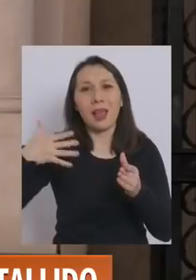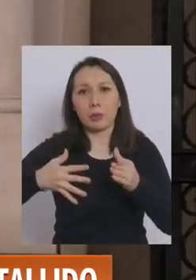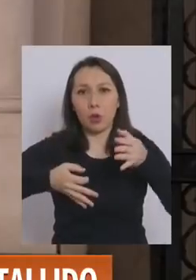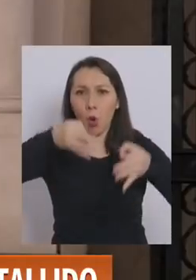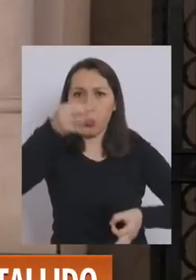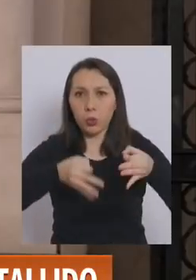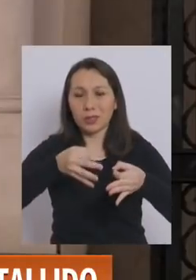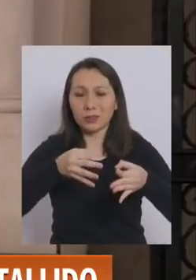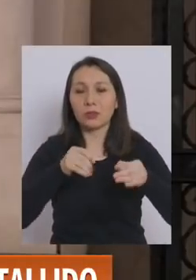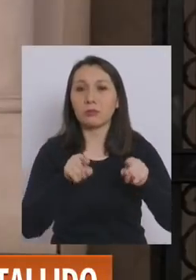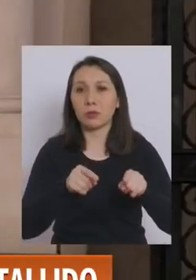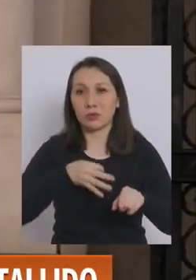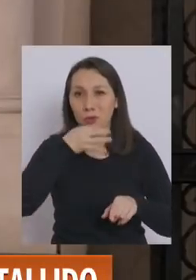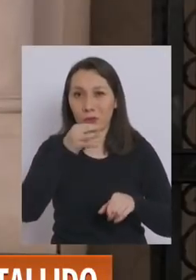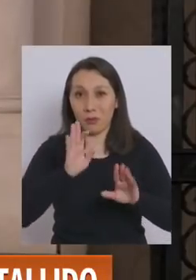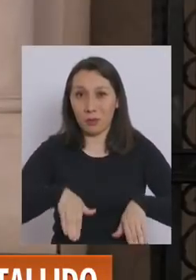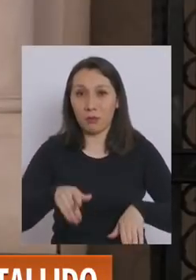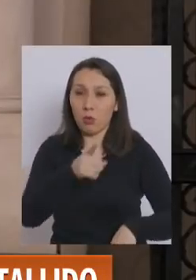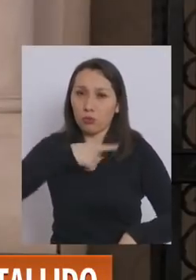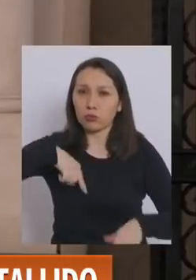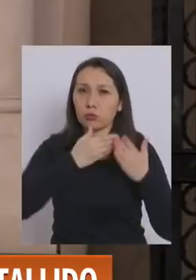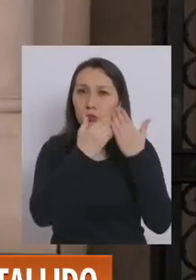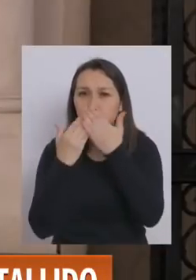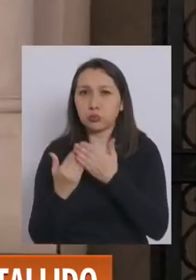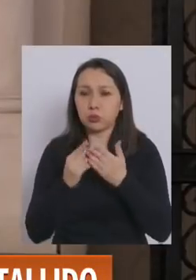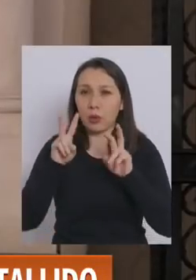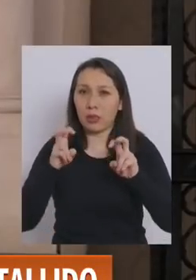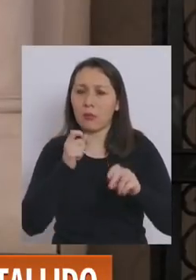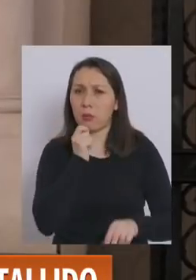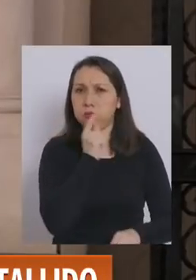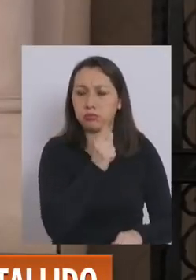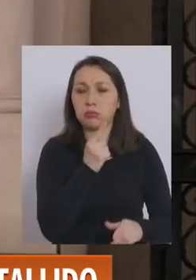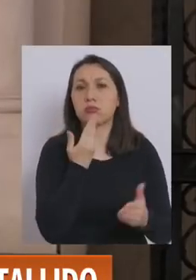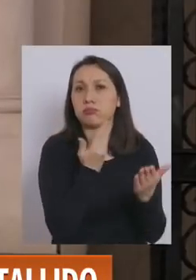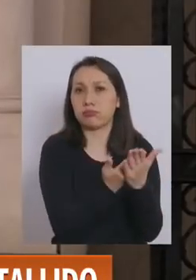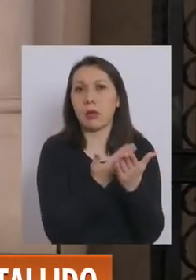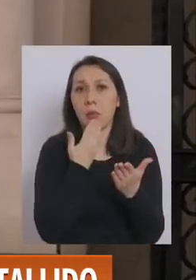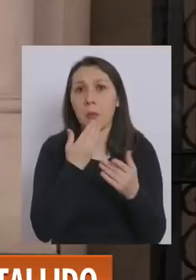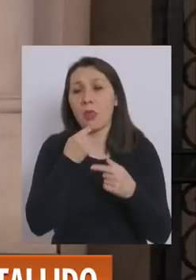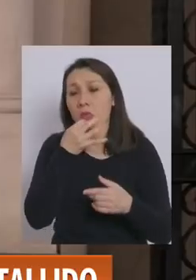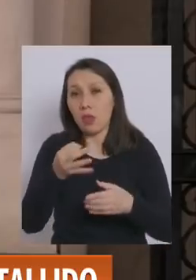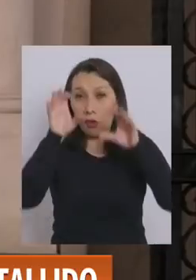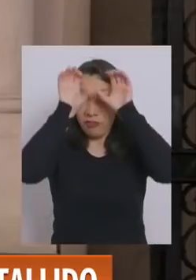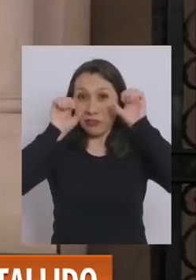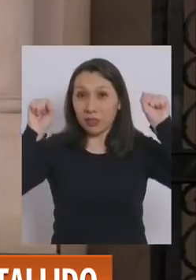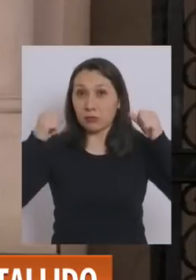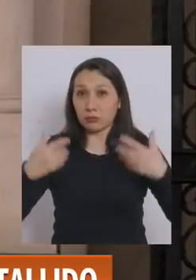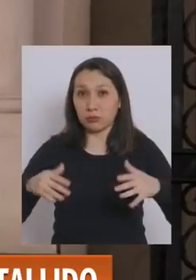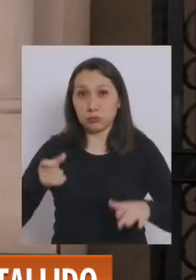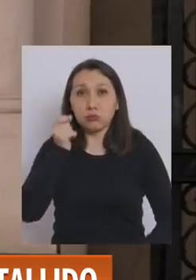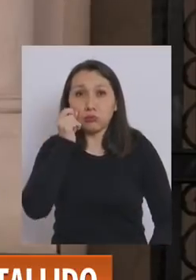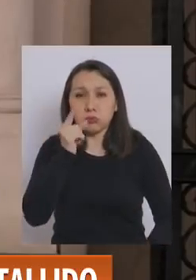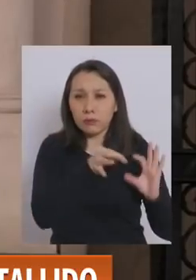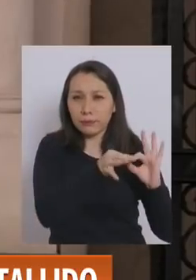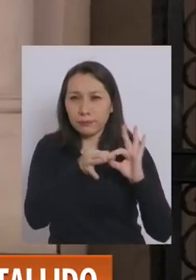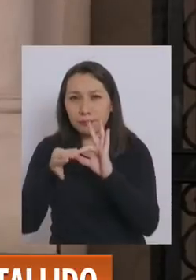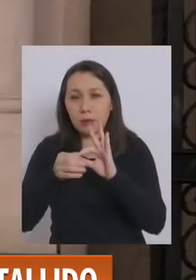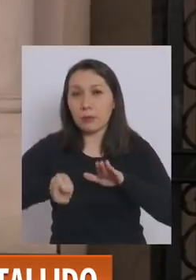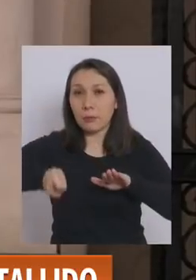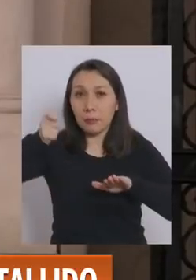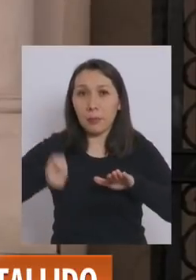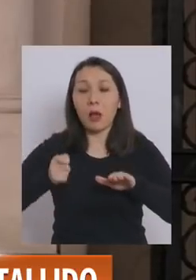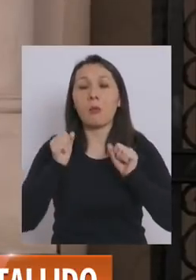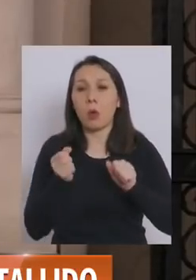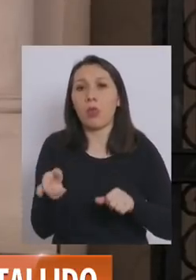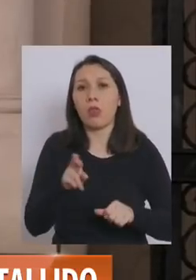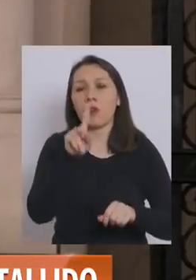juicio. Y por tanto, como digo, nosotros vamos a estudiar como parte creyente, así como también lo ha anunciado la fiscalía, una vez conocidos los detalles del fallo, el